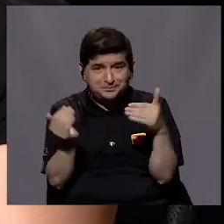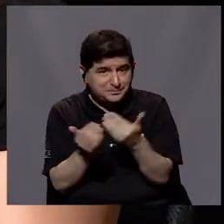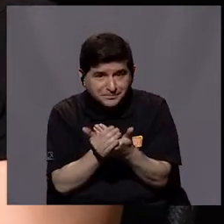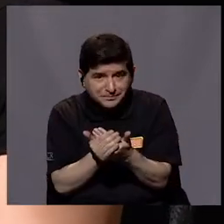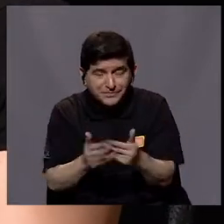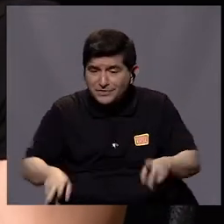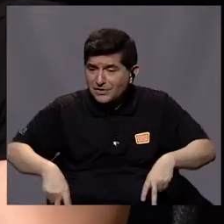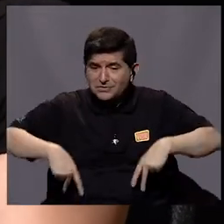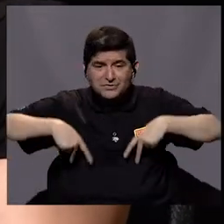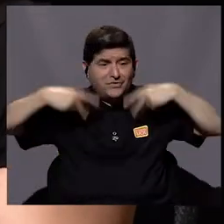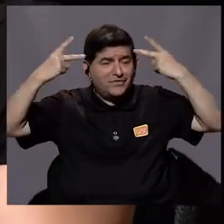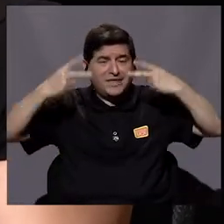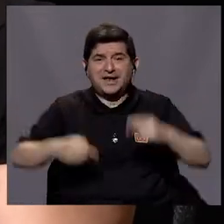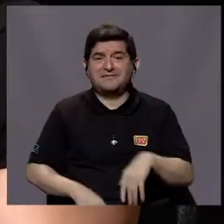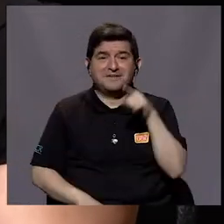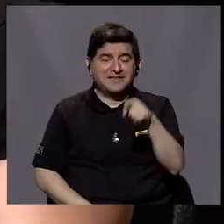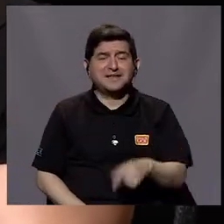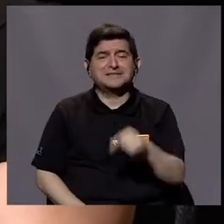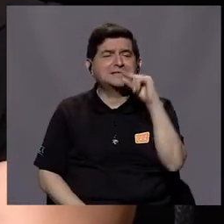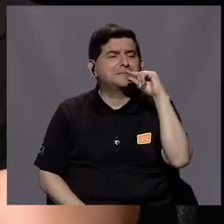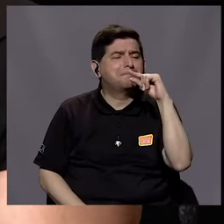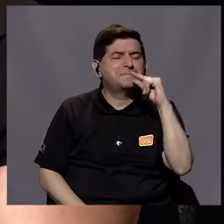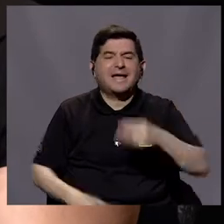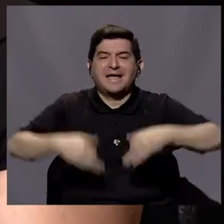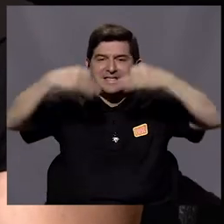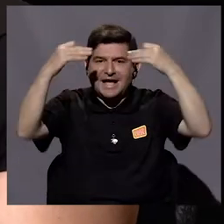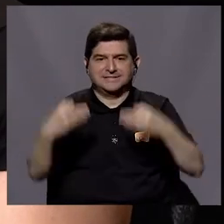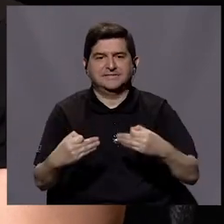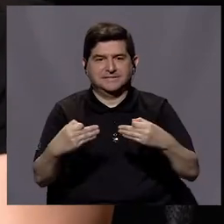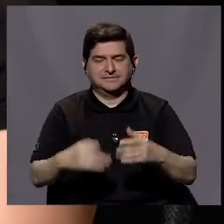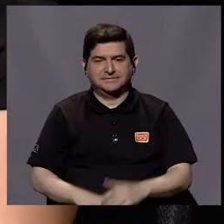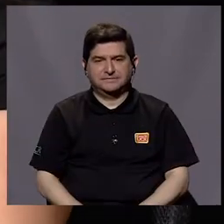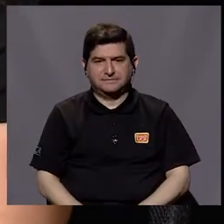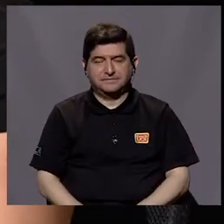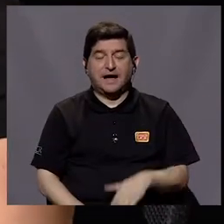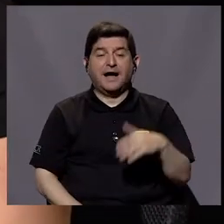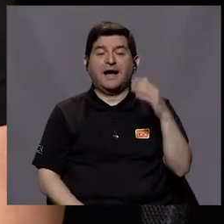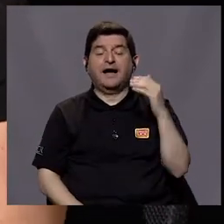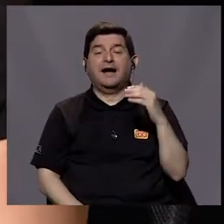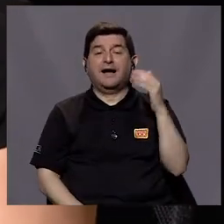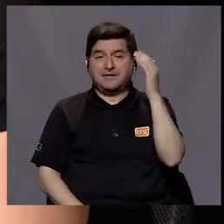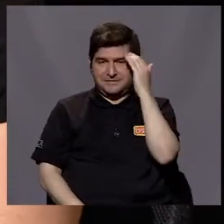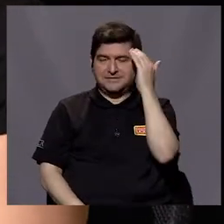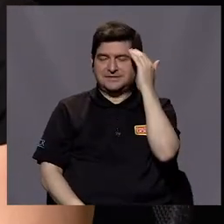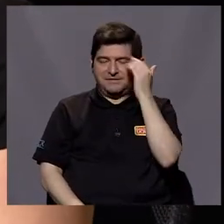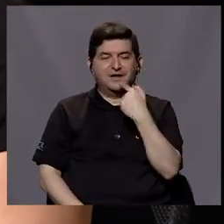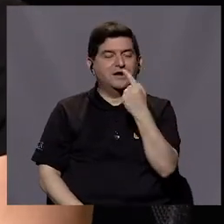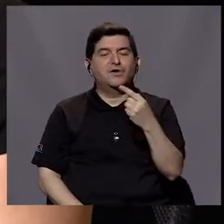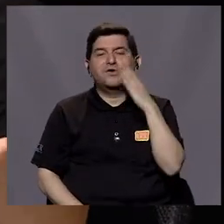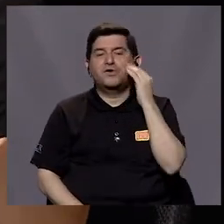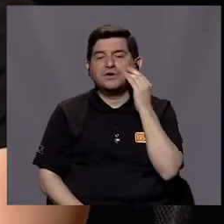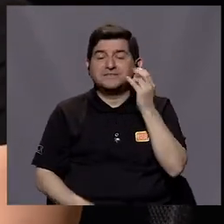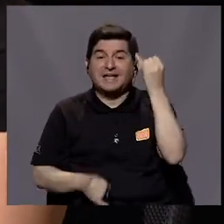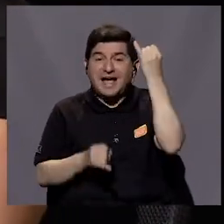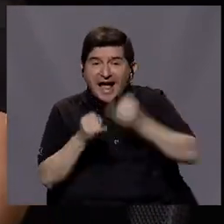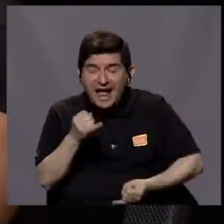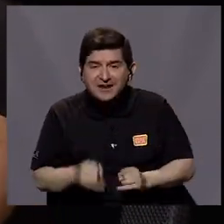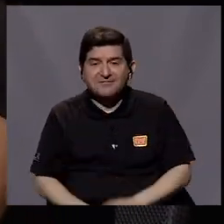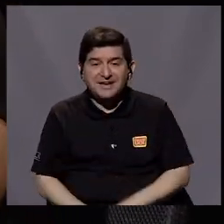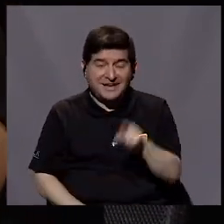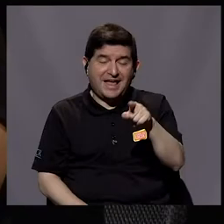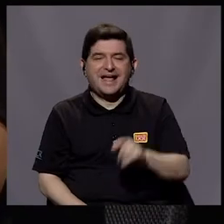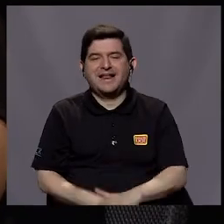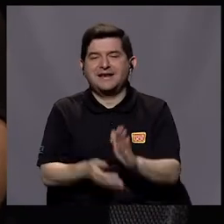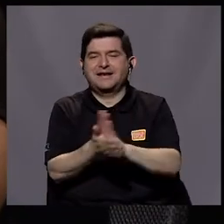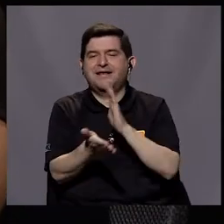Entonces, la vida está compuesta de todas esas pequeñas decisiones. Y son sabias las palabras de nuestros abuelos. Al final nos